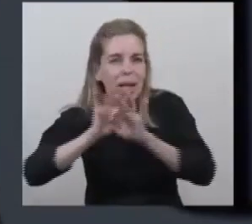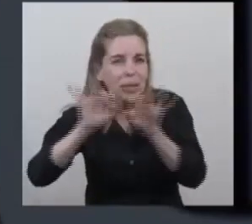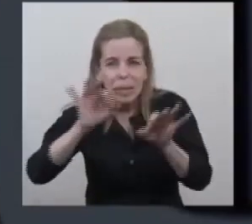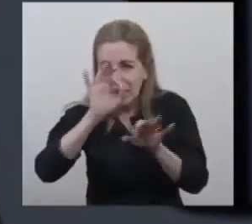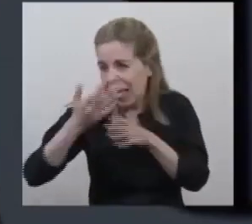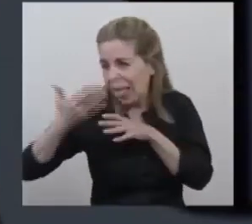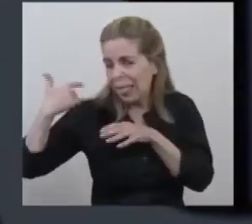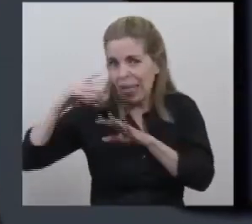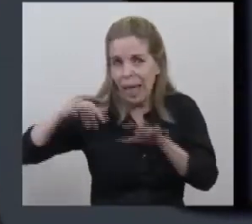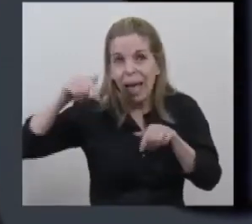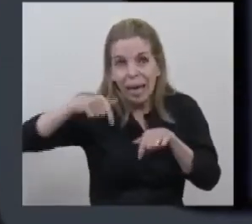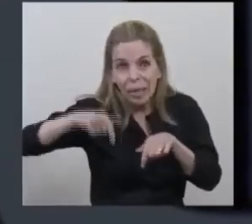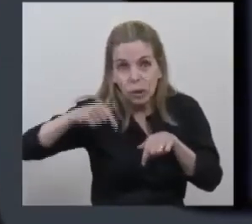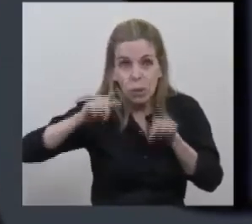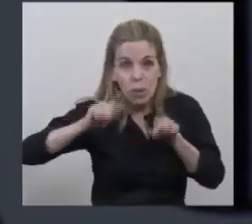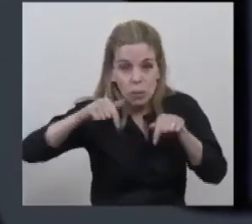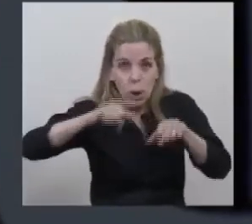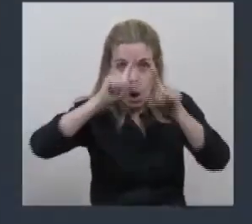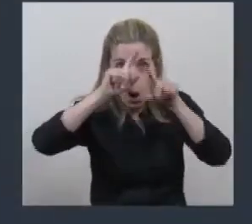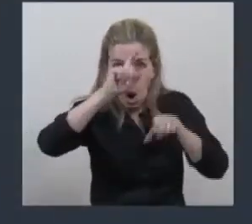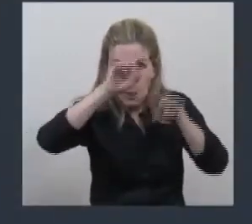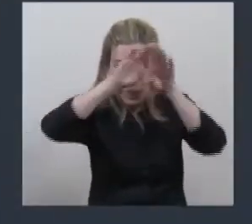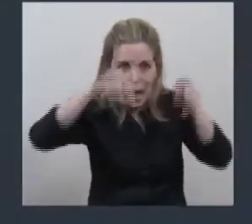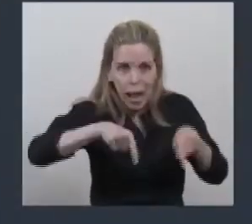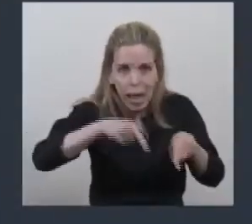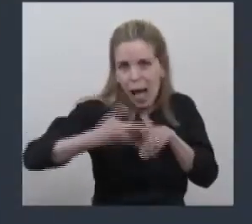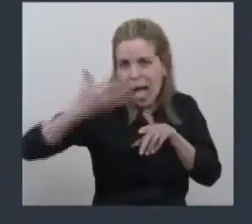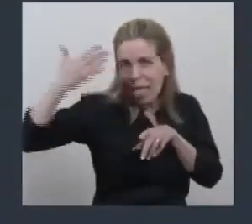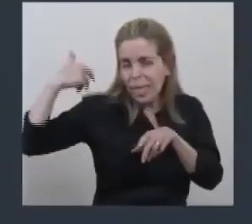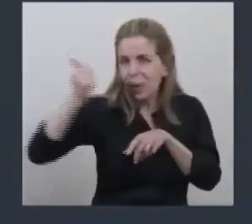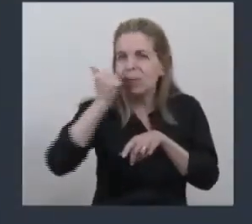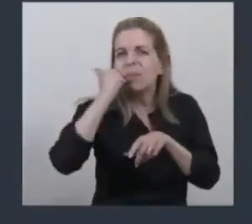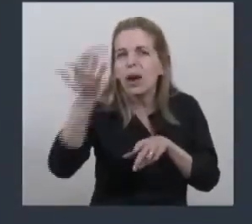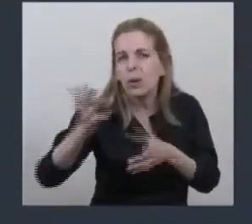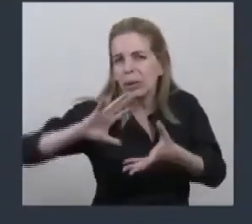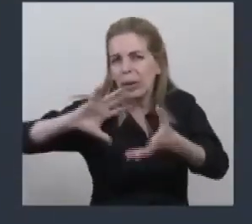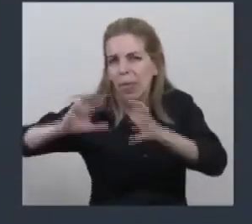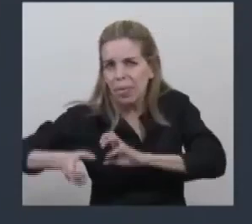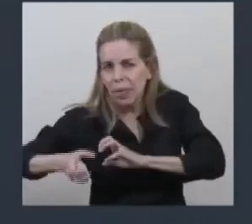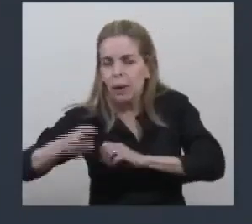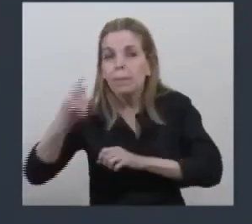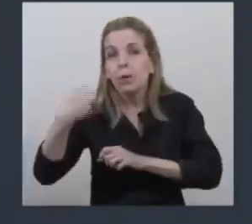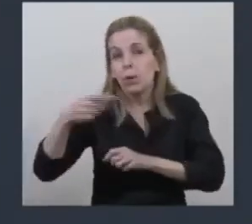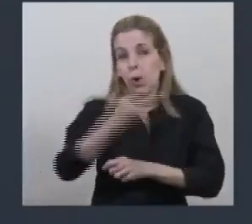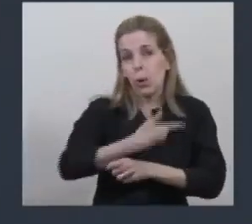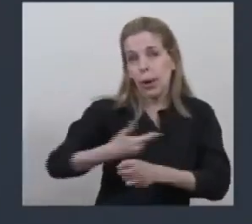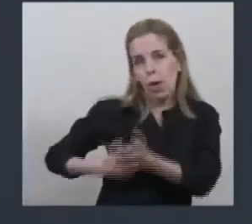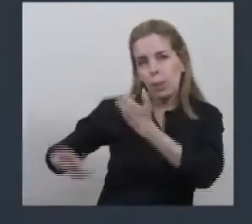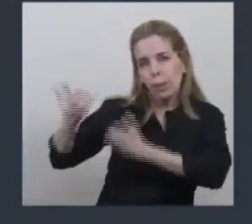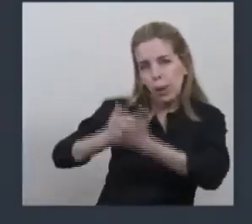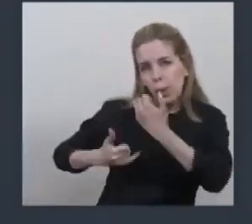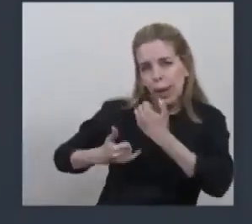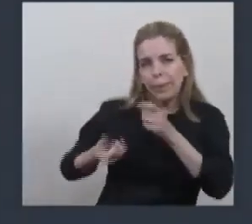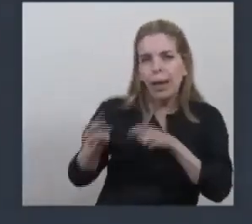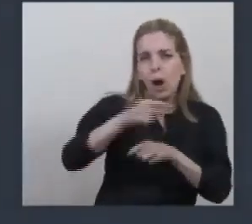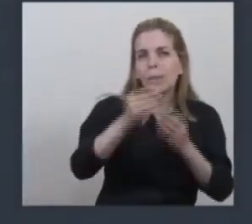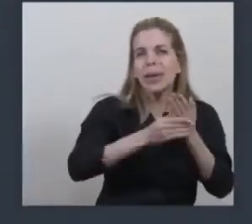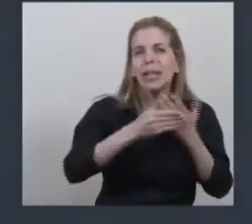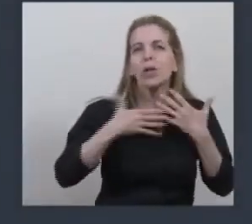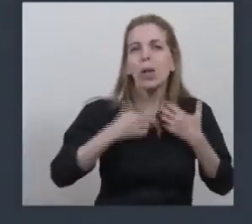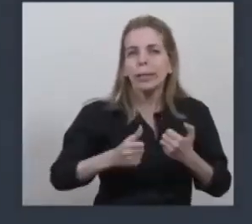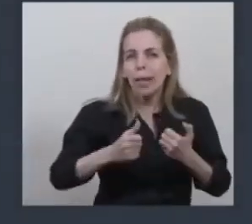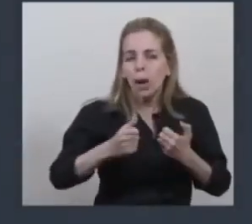era una vergüenza. Cuando Ariel nos comenta, empieza a venir Daniel, Goyán, nuestro Ministro de Salud,